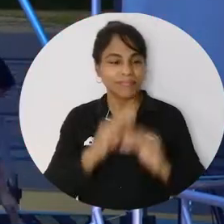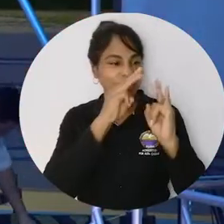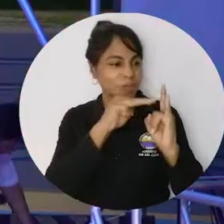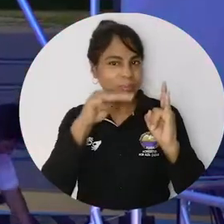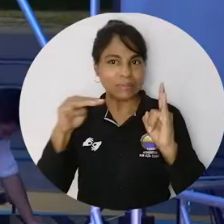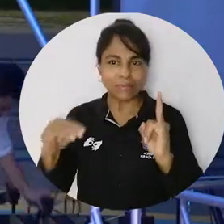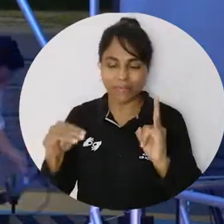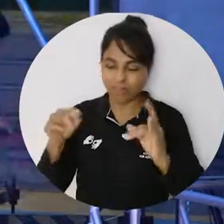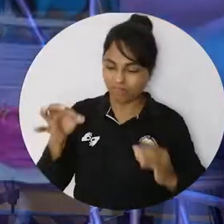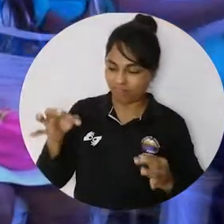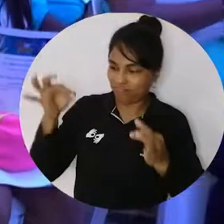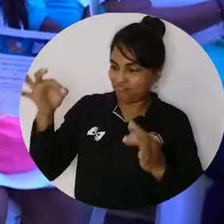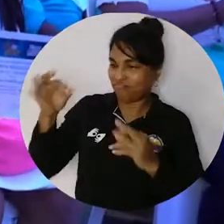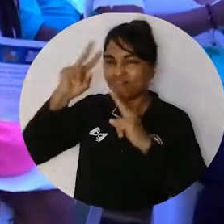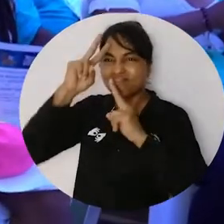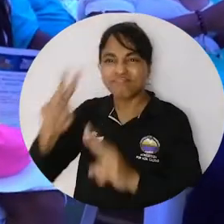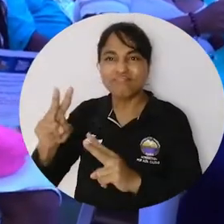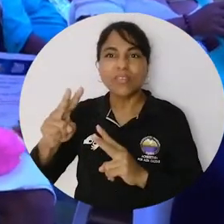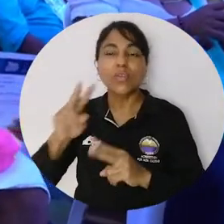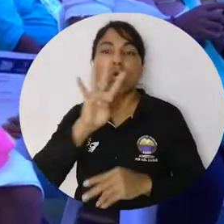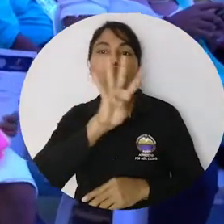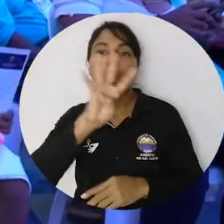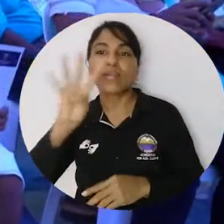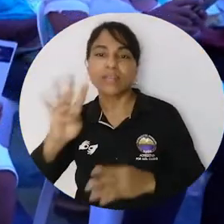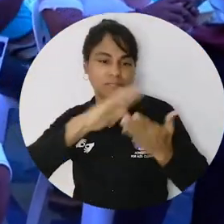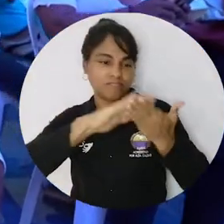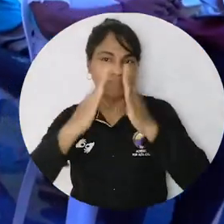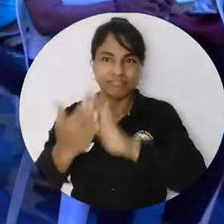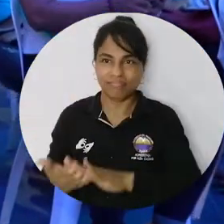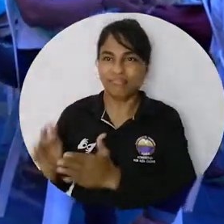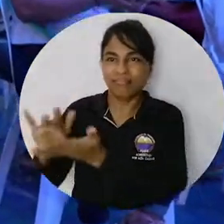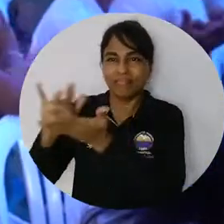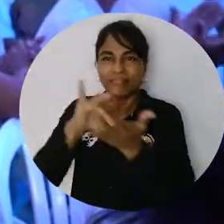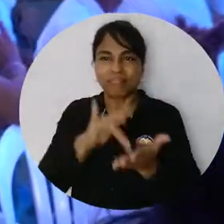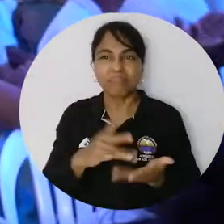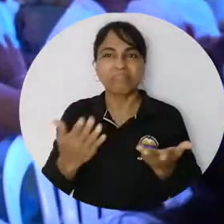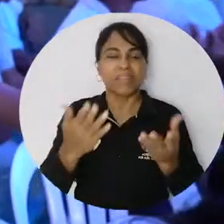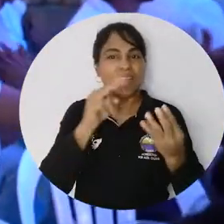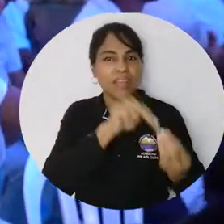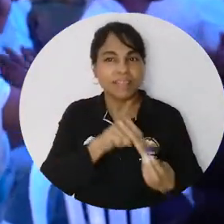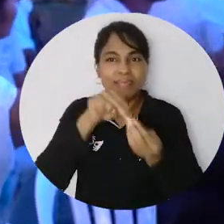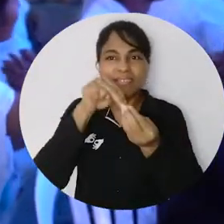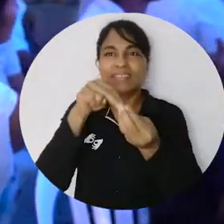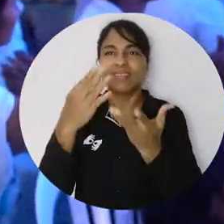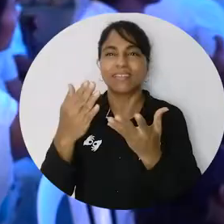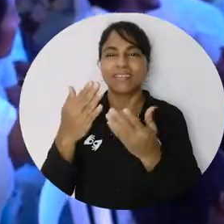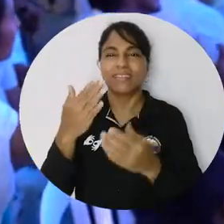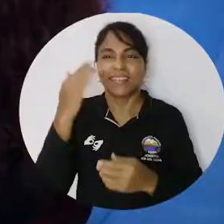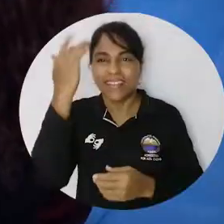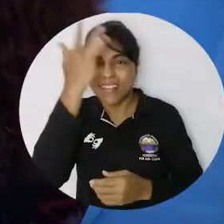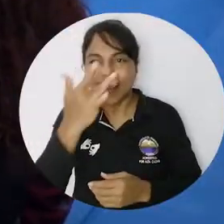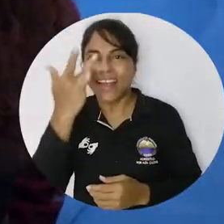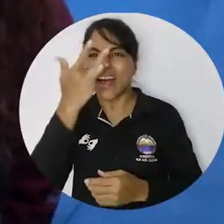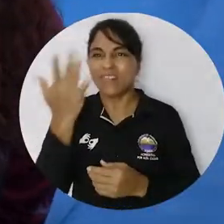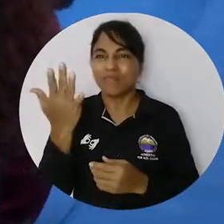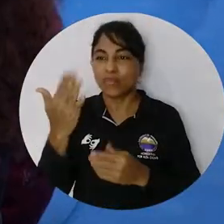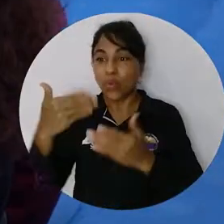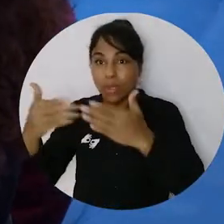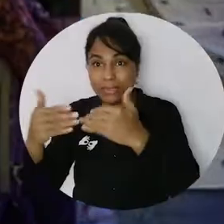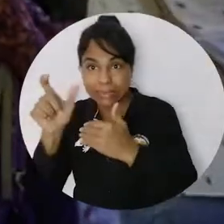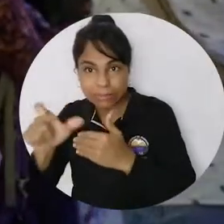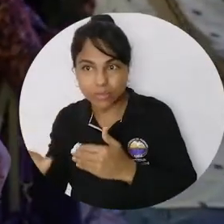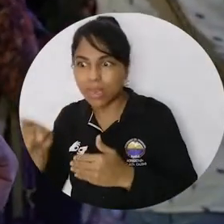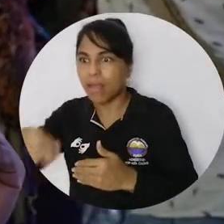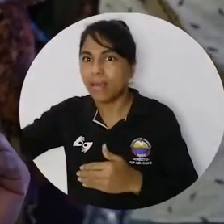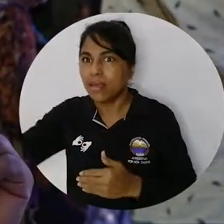La Alma Mater entregó reconocimientos a 44 comunidades participantes, entre indígenas, afro y reizales, las cuales se